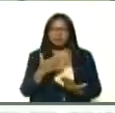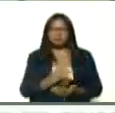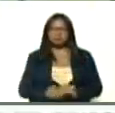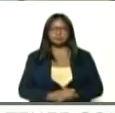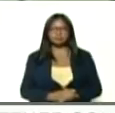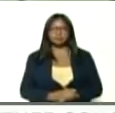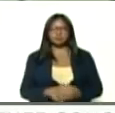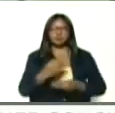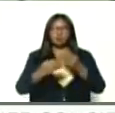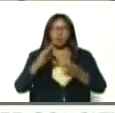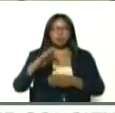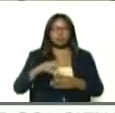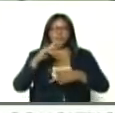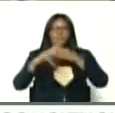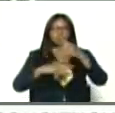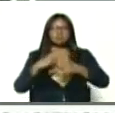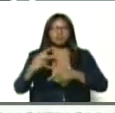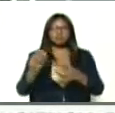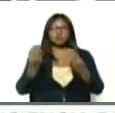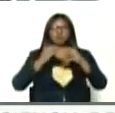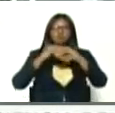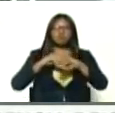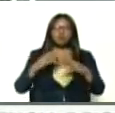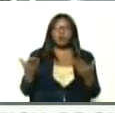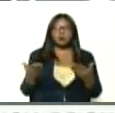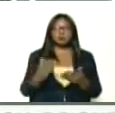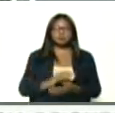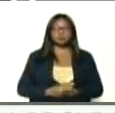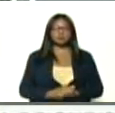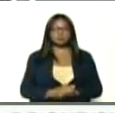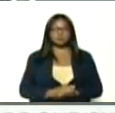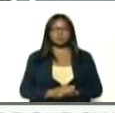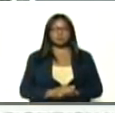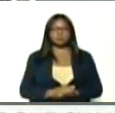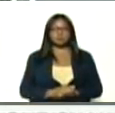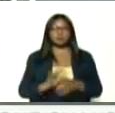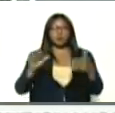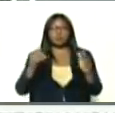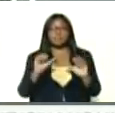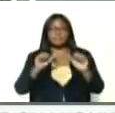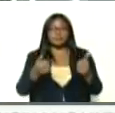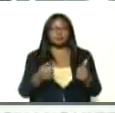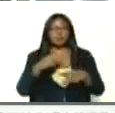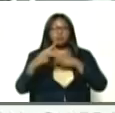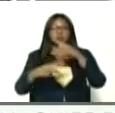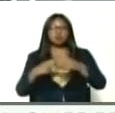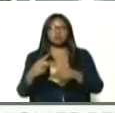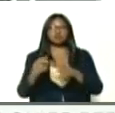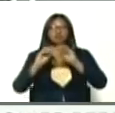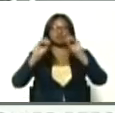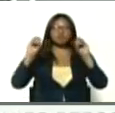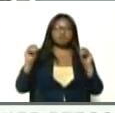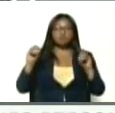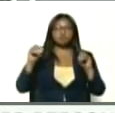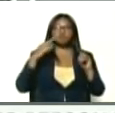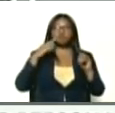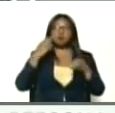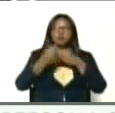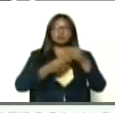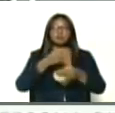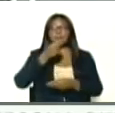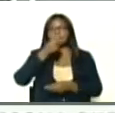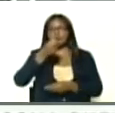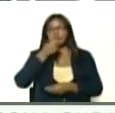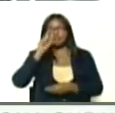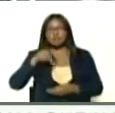como ha estado, proceso, consulta, cuando arrancó, proceso, mira, yo estoy haciendo, de periodista, Luis